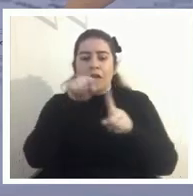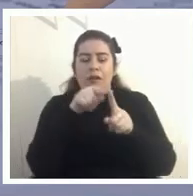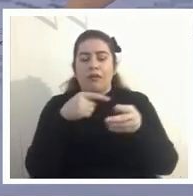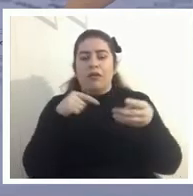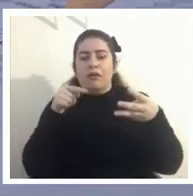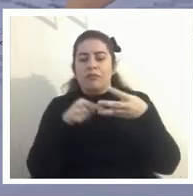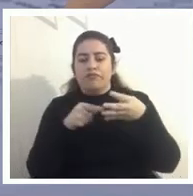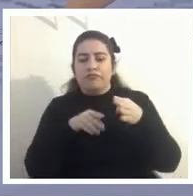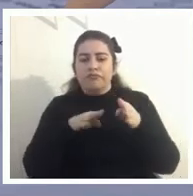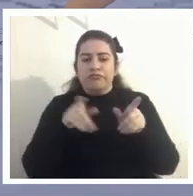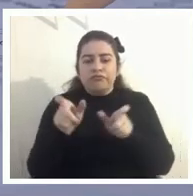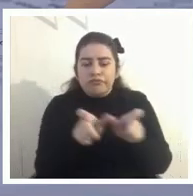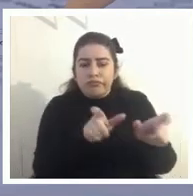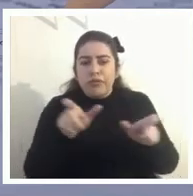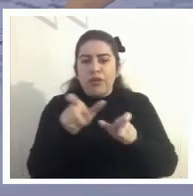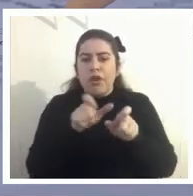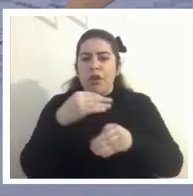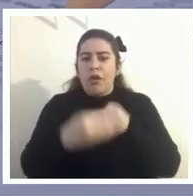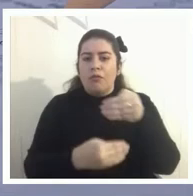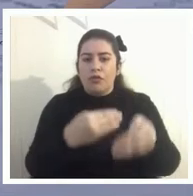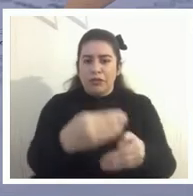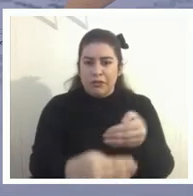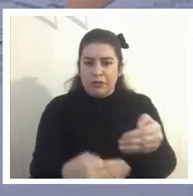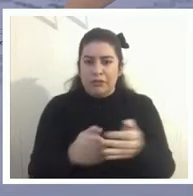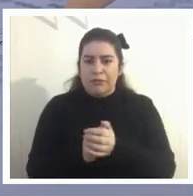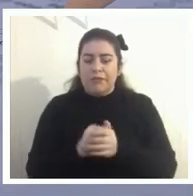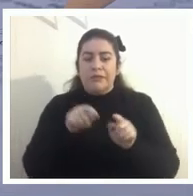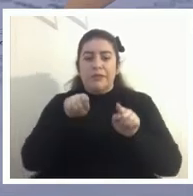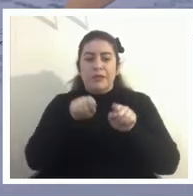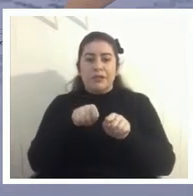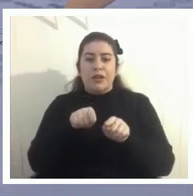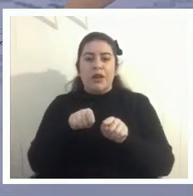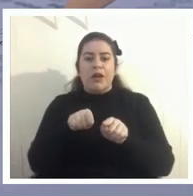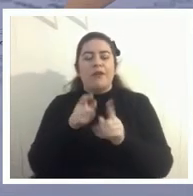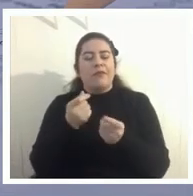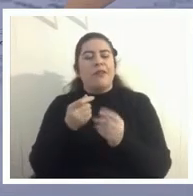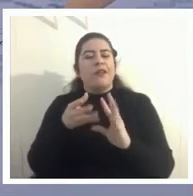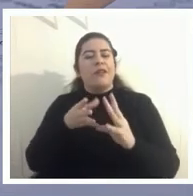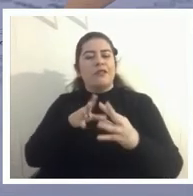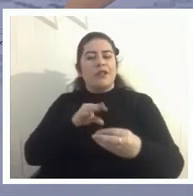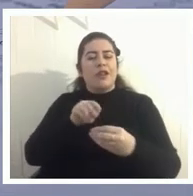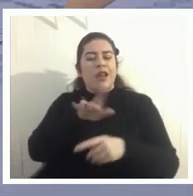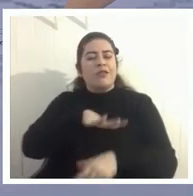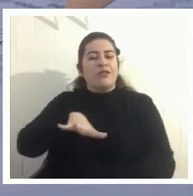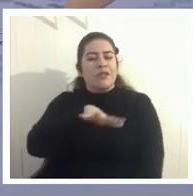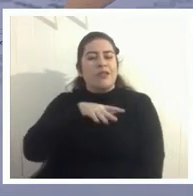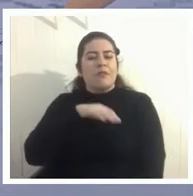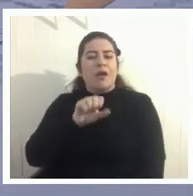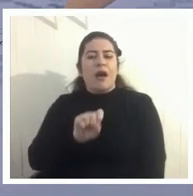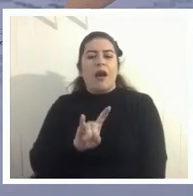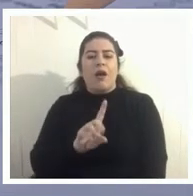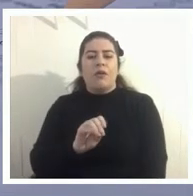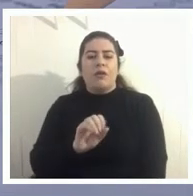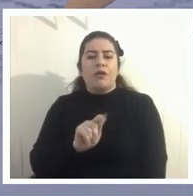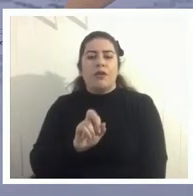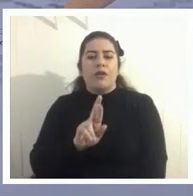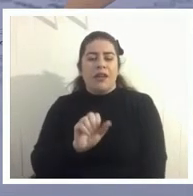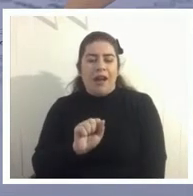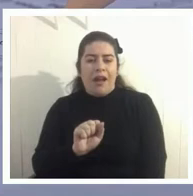y esto redunda en lo que es una sociedad de auditoría cierto y también la visión del neoliberalismo